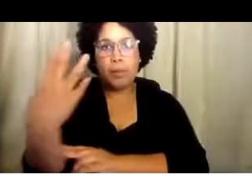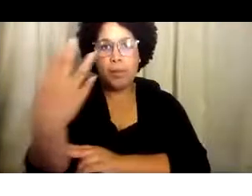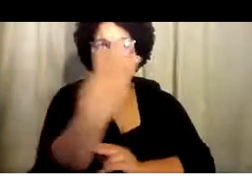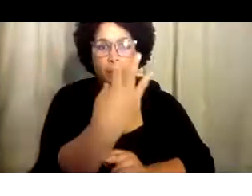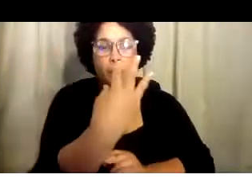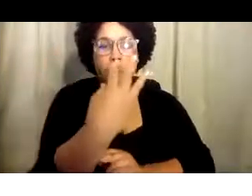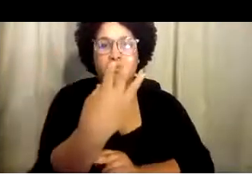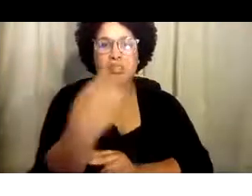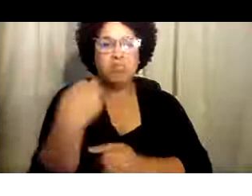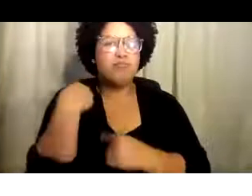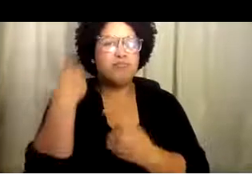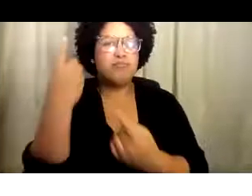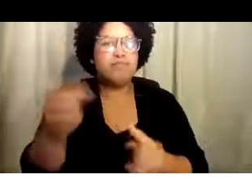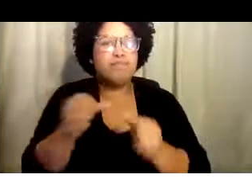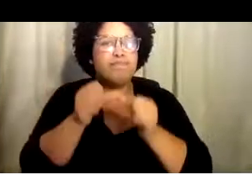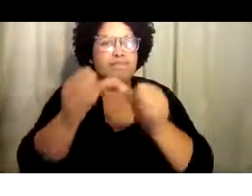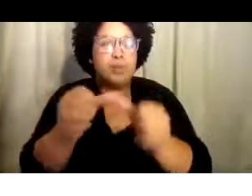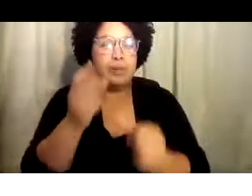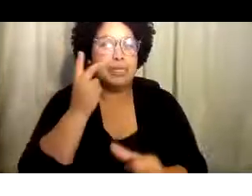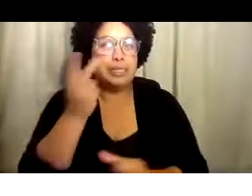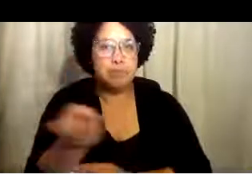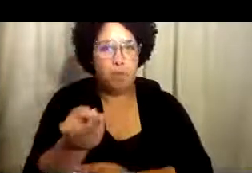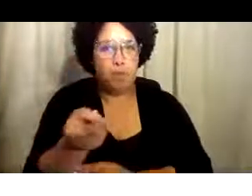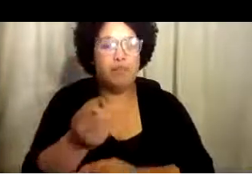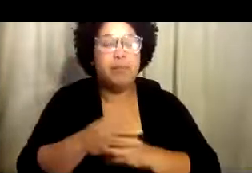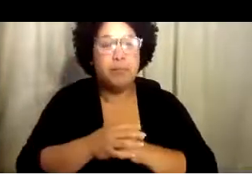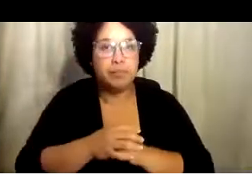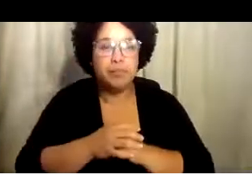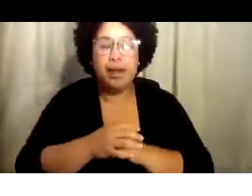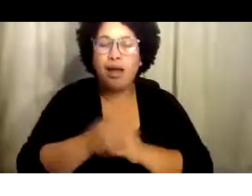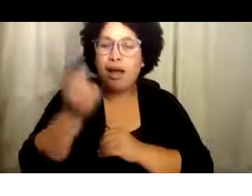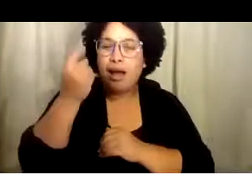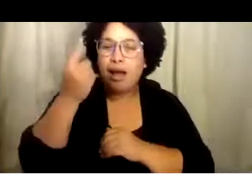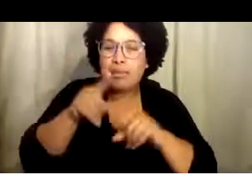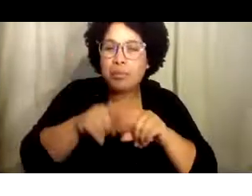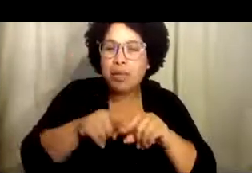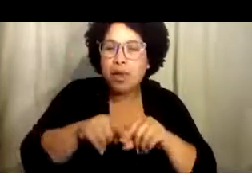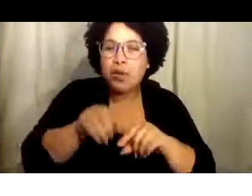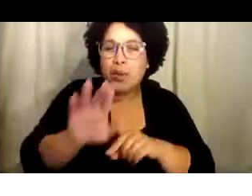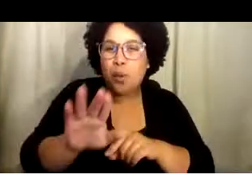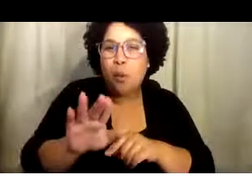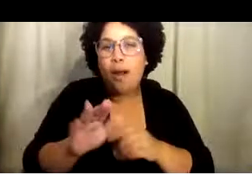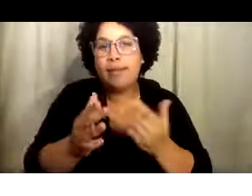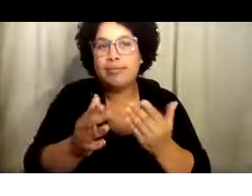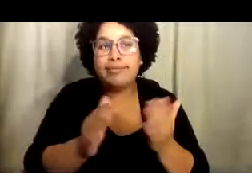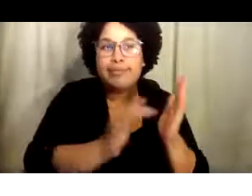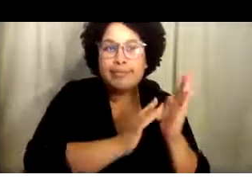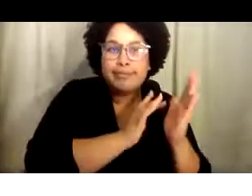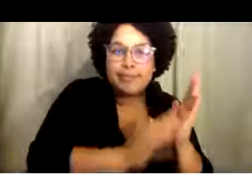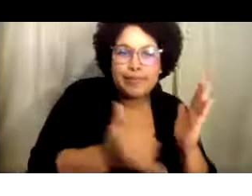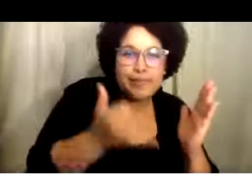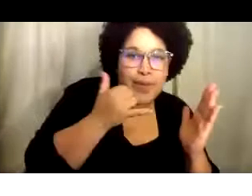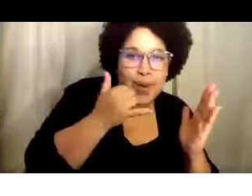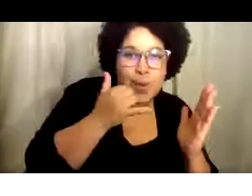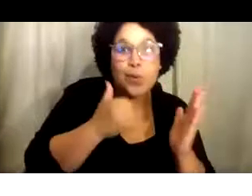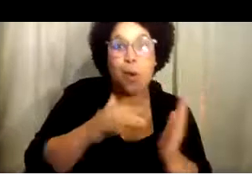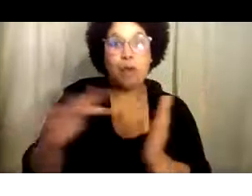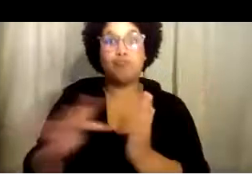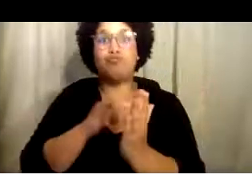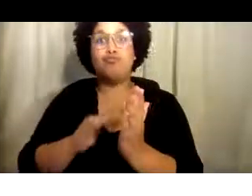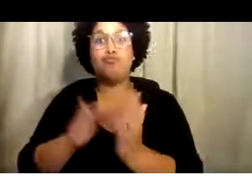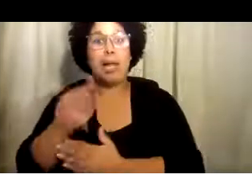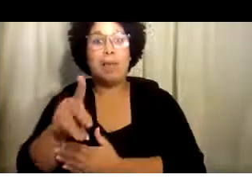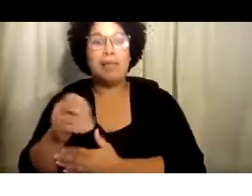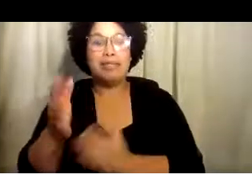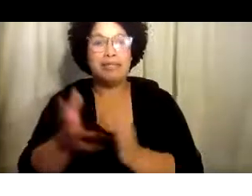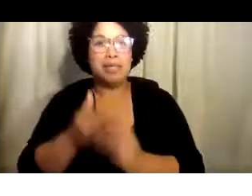Ambos les ha destacado la cámara para que siempre se le puedan ver durante la presentación. Dependiendo de su dispositivo, eso quiere decir